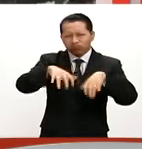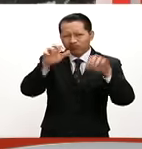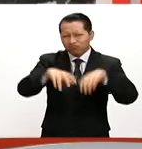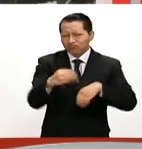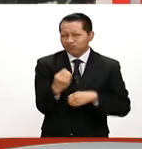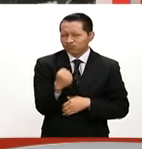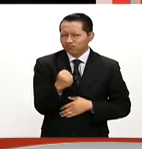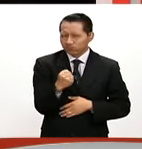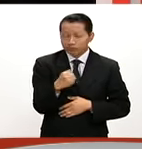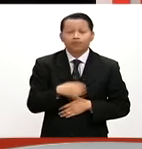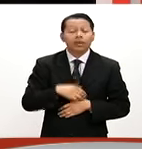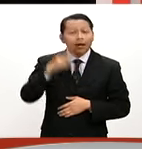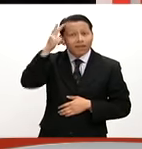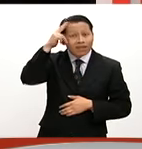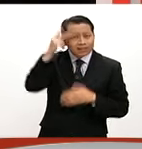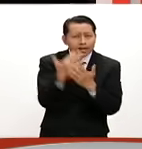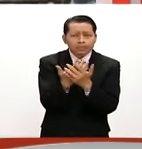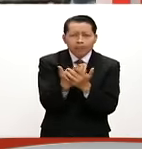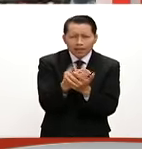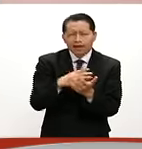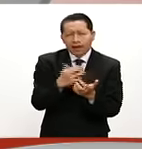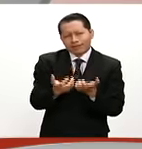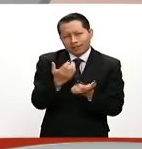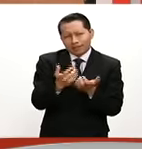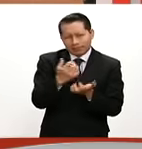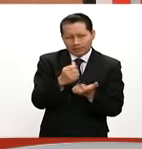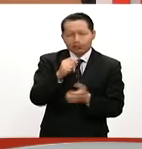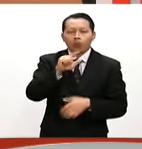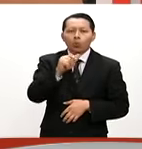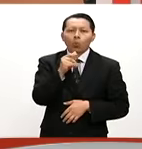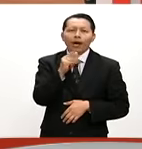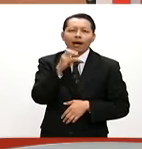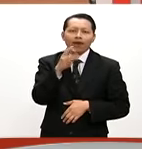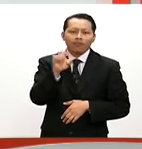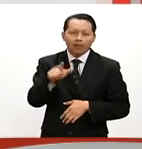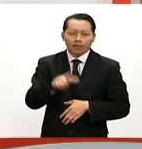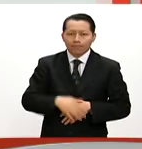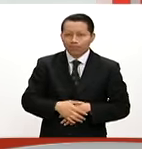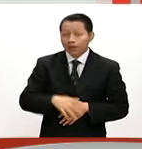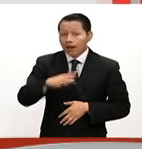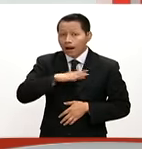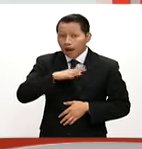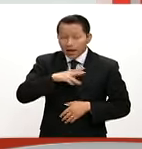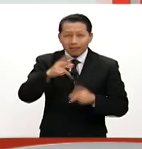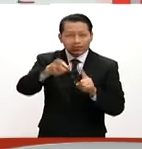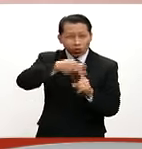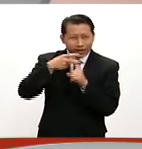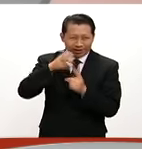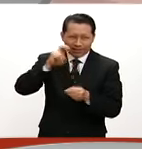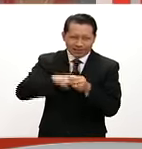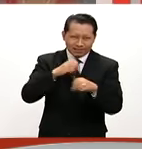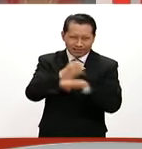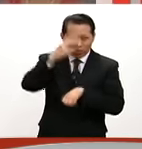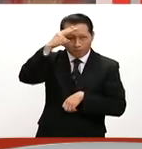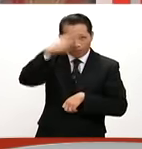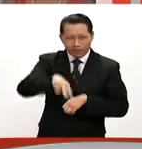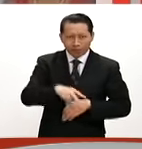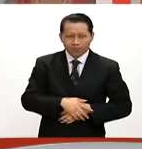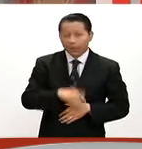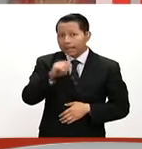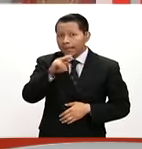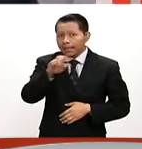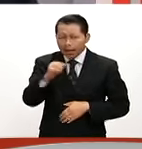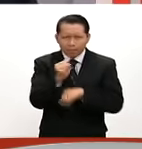Esperan en Bellas Artes las cenizas de Juan Gabriel. Cae red de secuestradores en el Estado de México. El INE